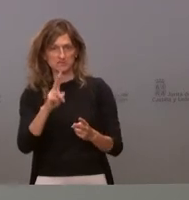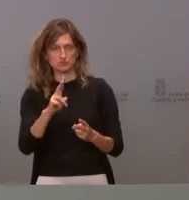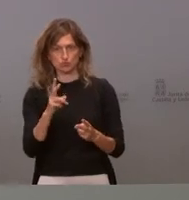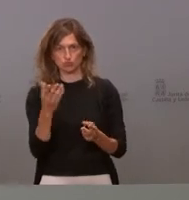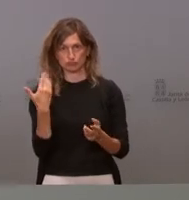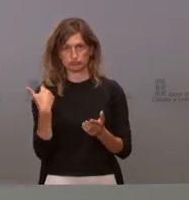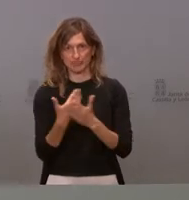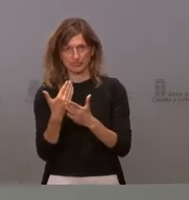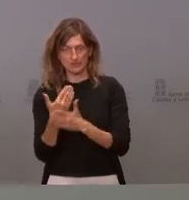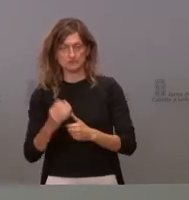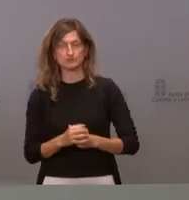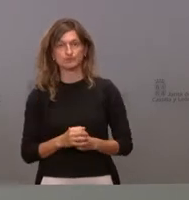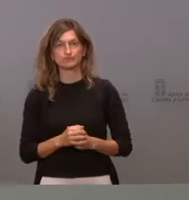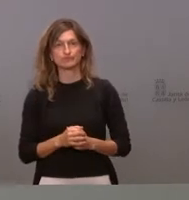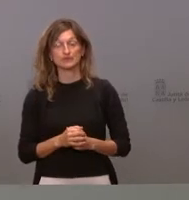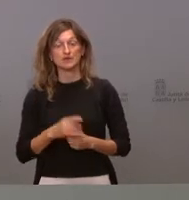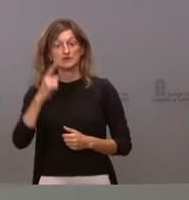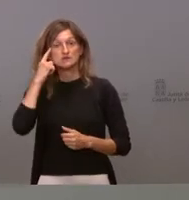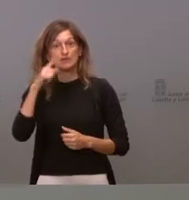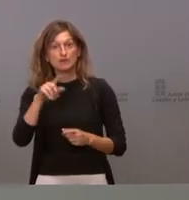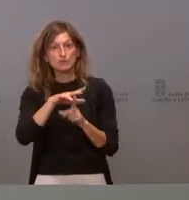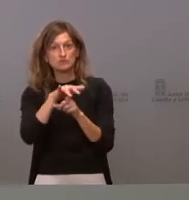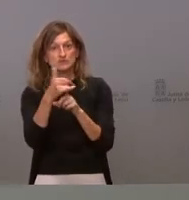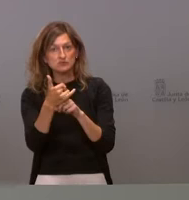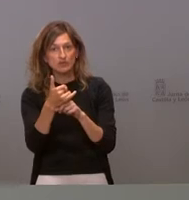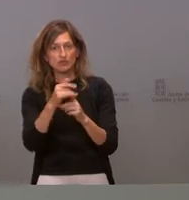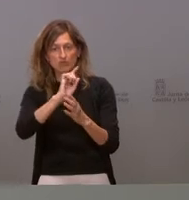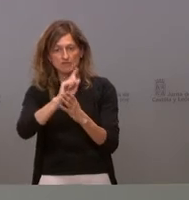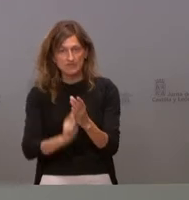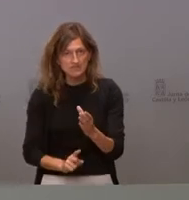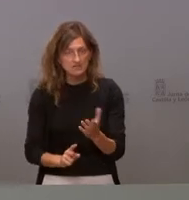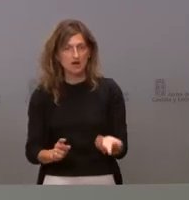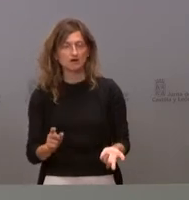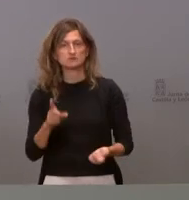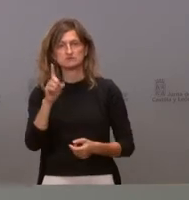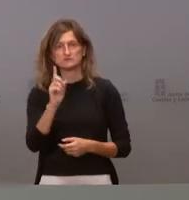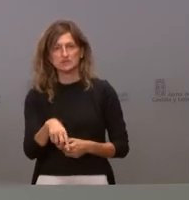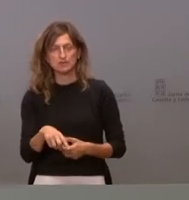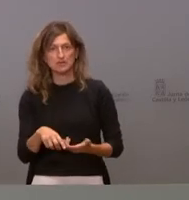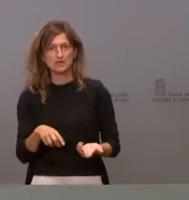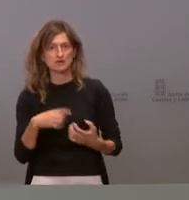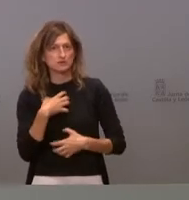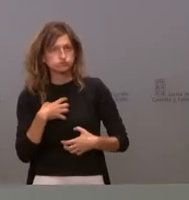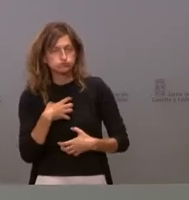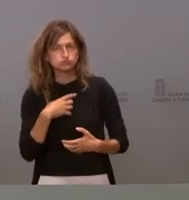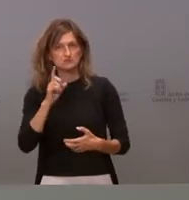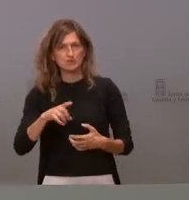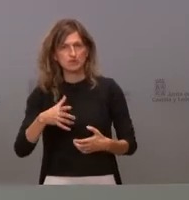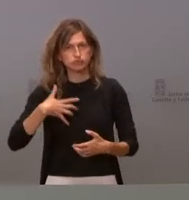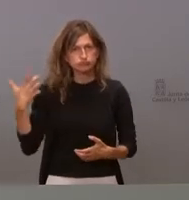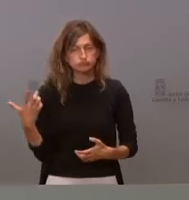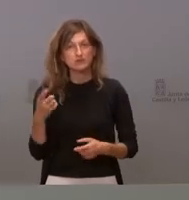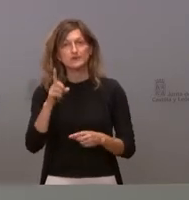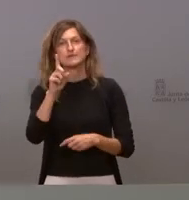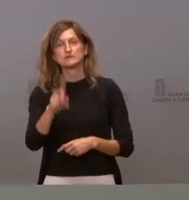últimos días. Sabemos que hay una situación de fatiga, a veces de irritación, pero